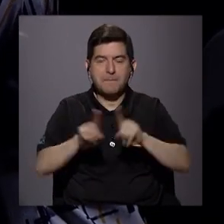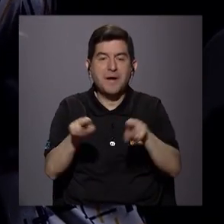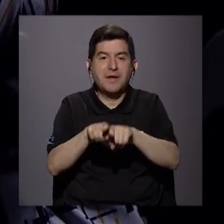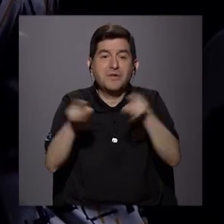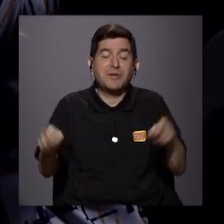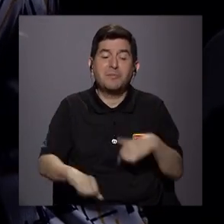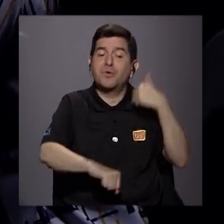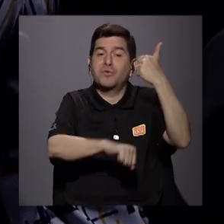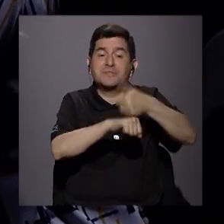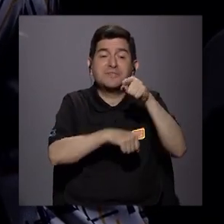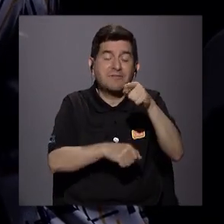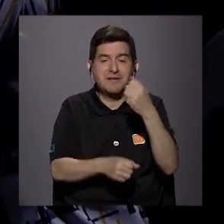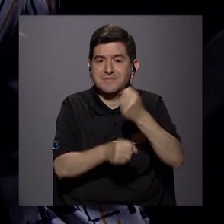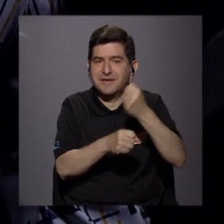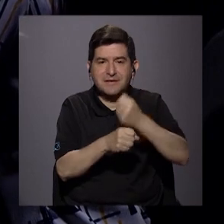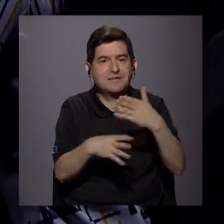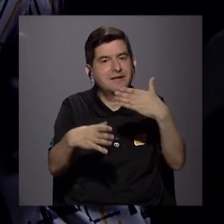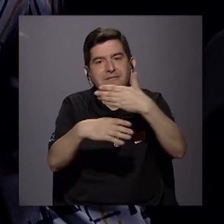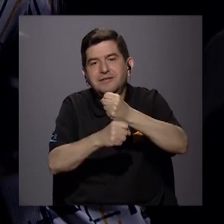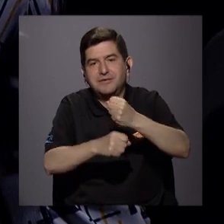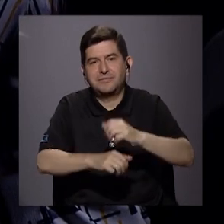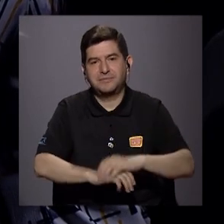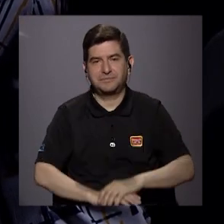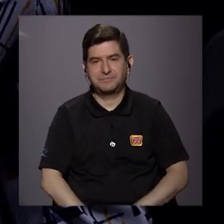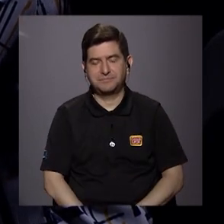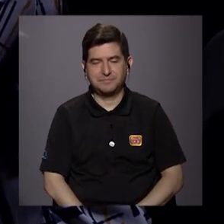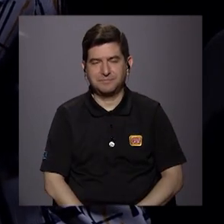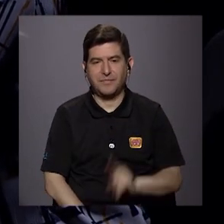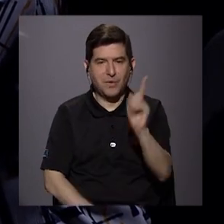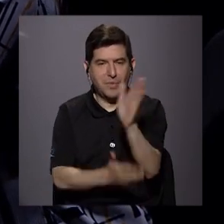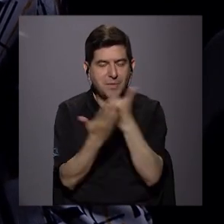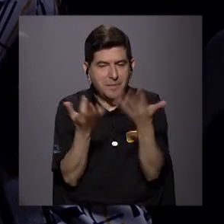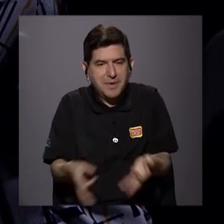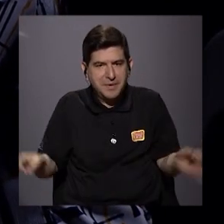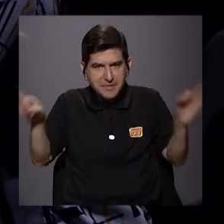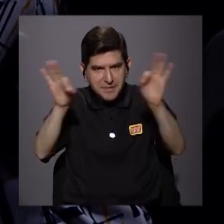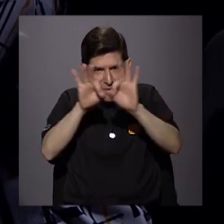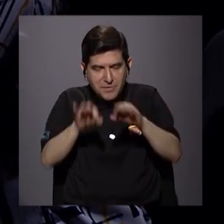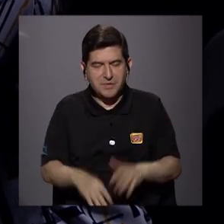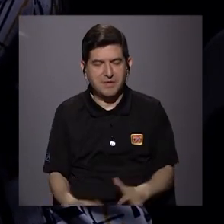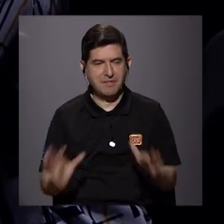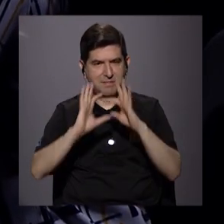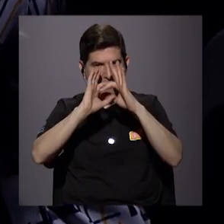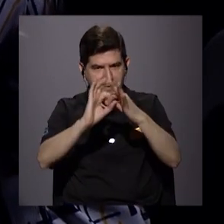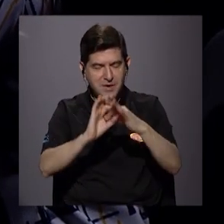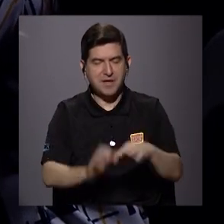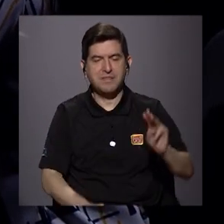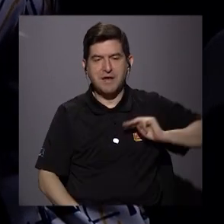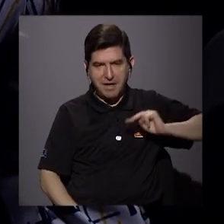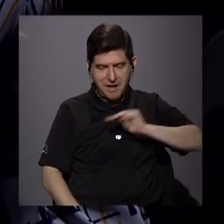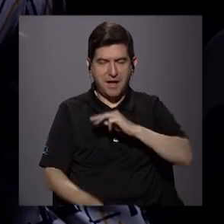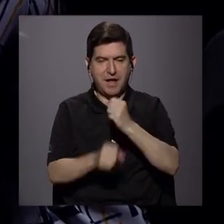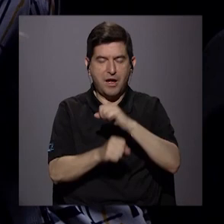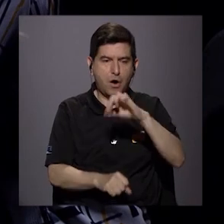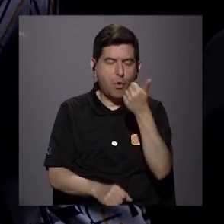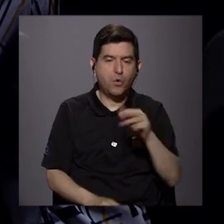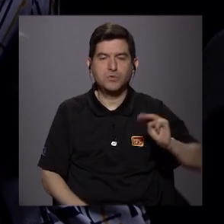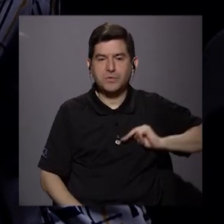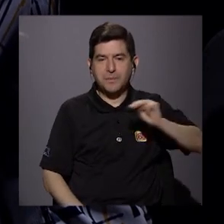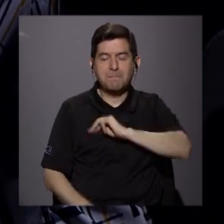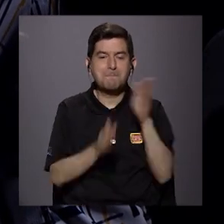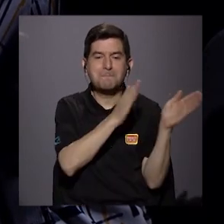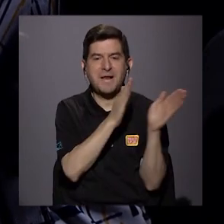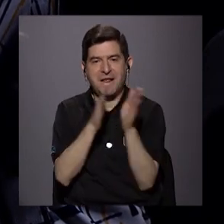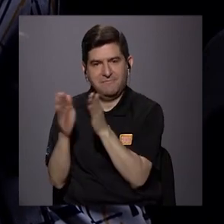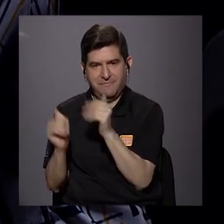se le ha asignado esa función, ¿verdad? Y una parte importante debe estar ligada al Ministerio de Trabajo y otra al Ministerio de